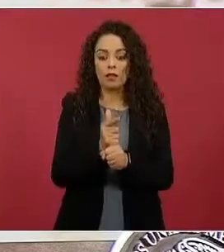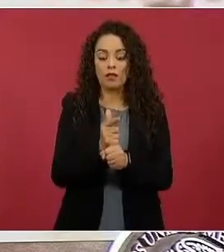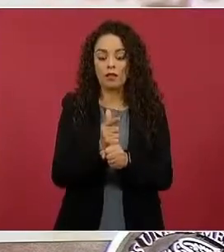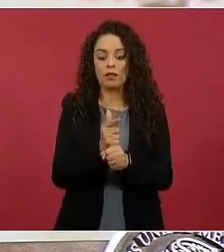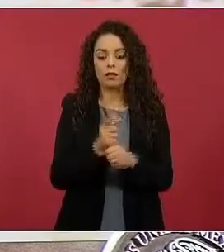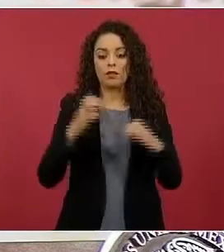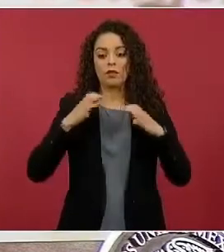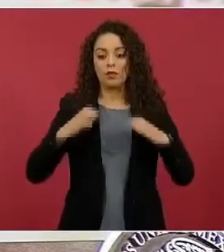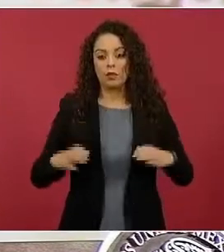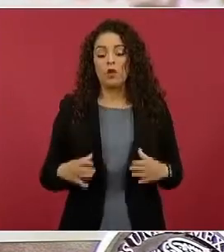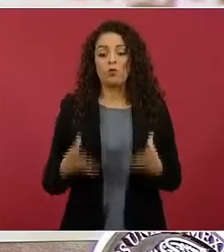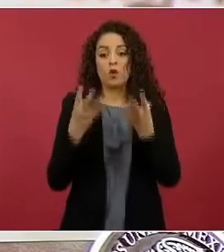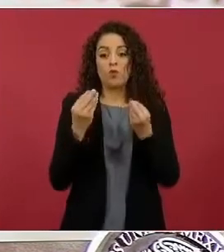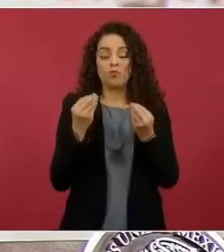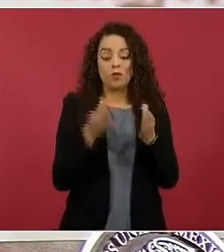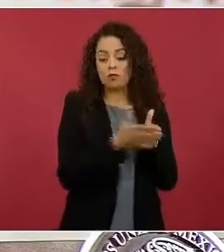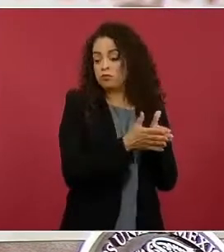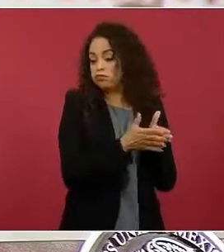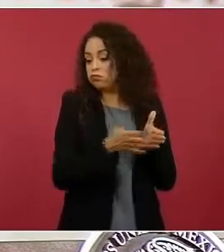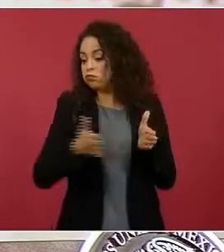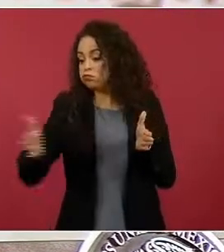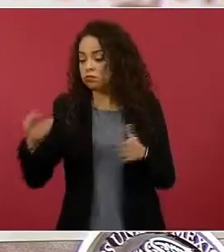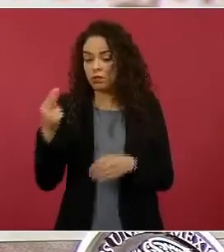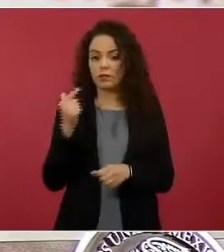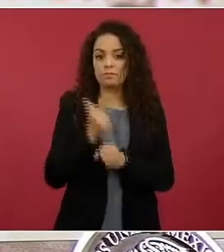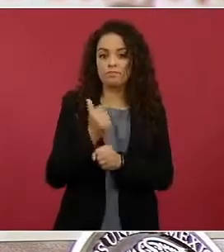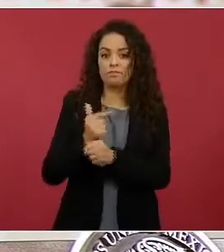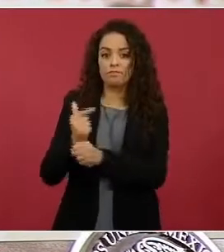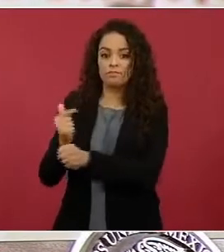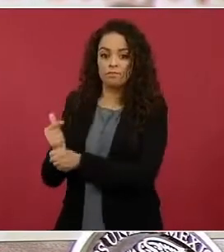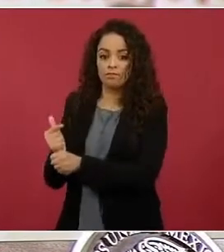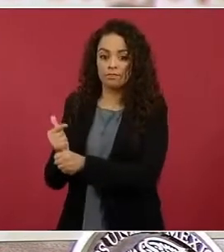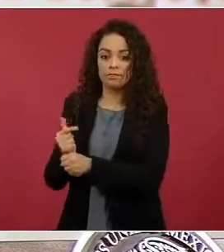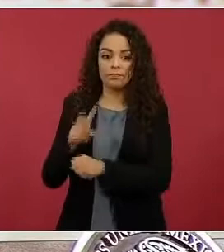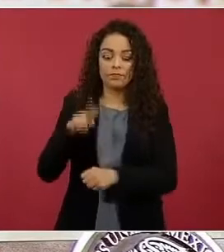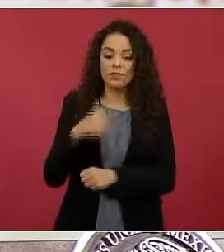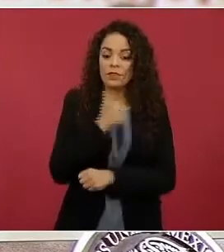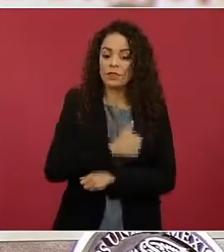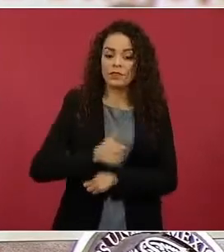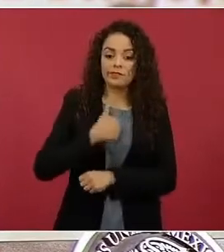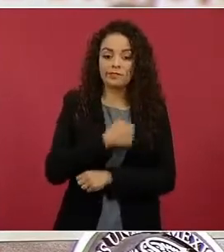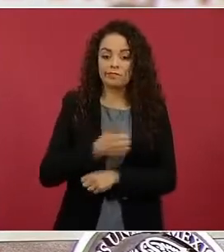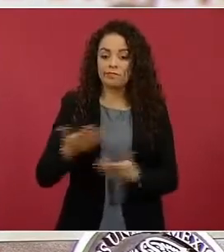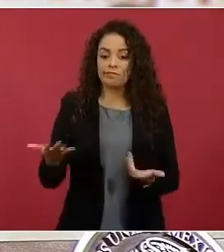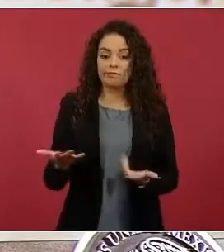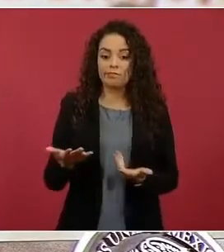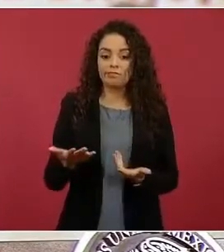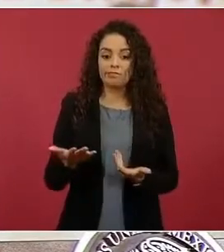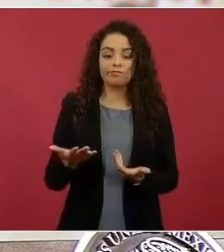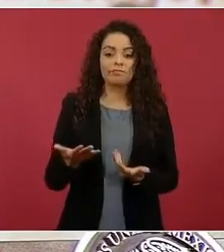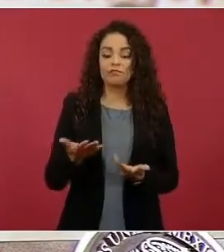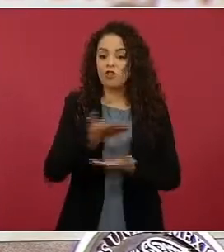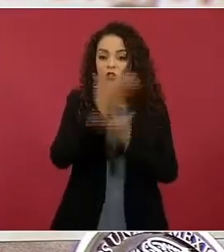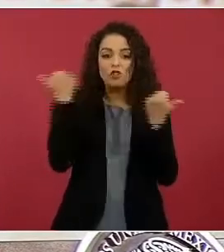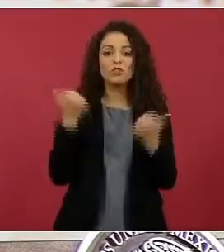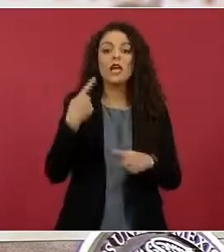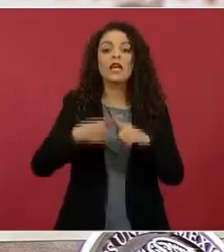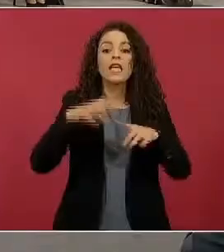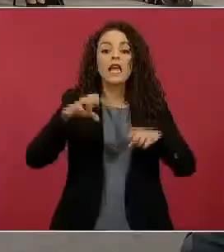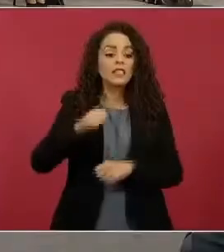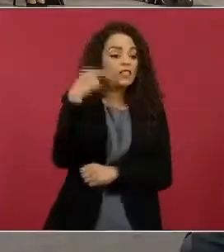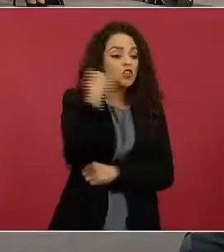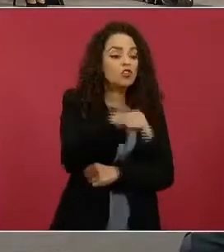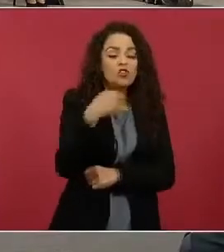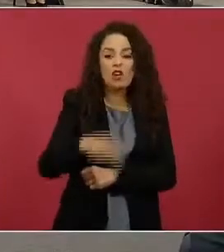masivo a gran escala de todos estos cuerpos que lamentablemente permanecen sin identificar. Les vamos a